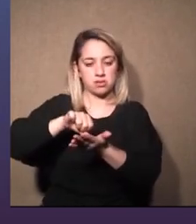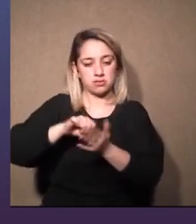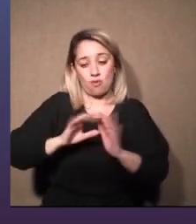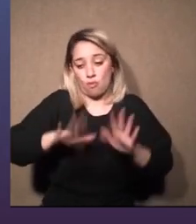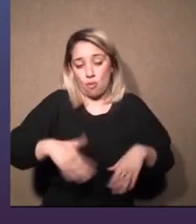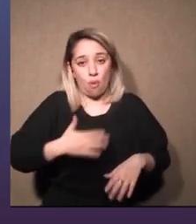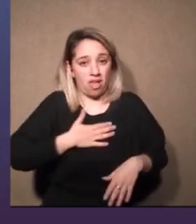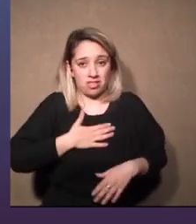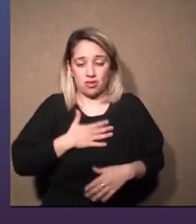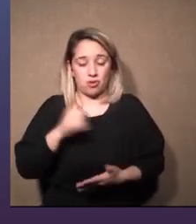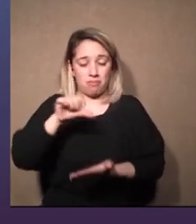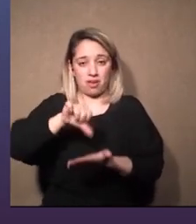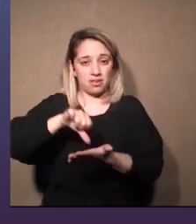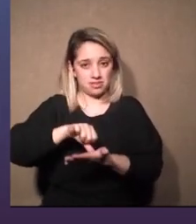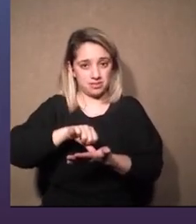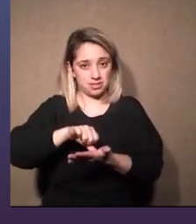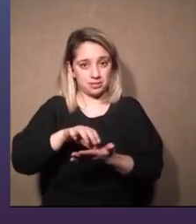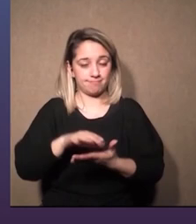gracias